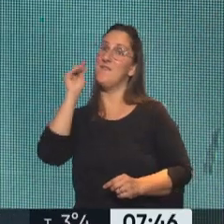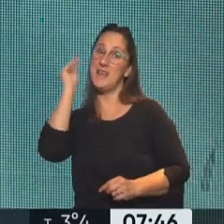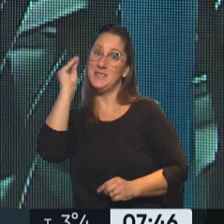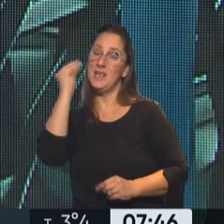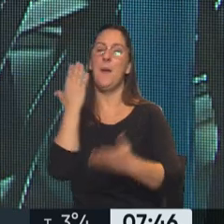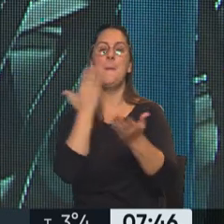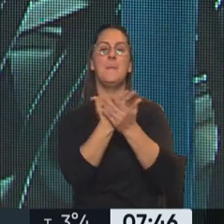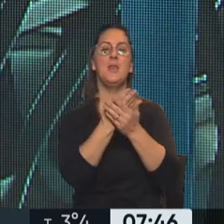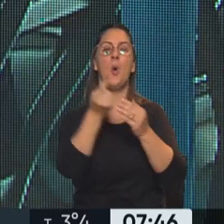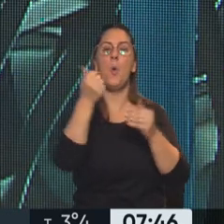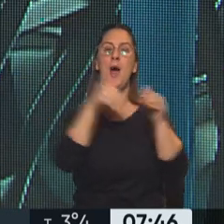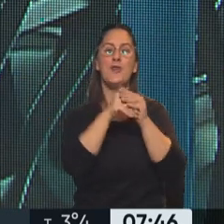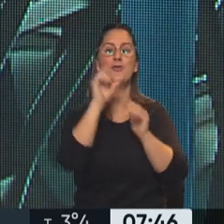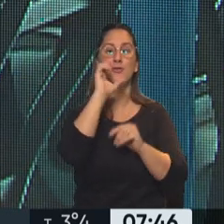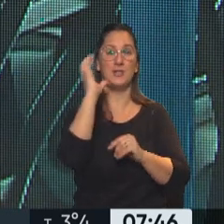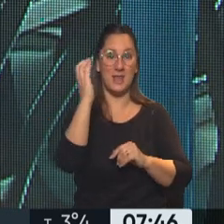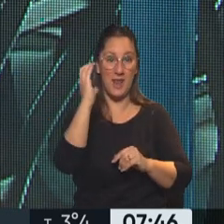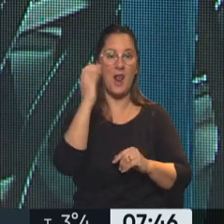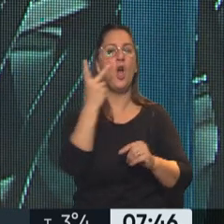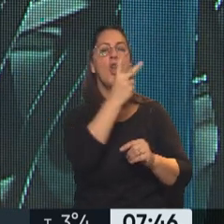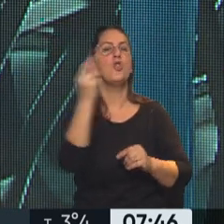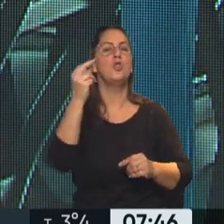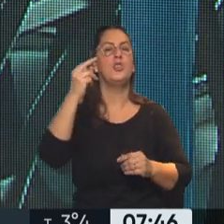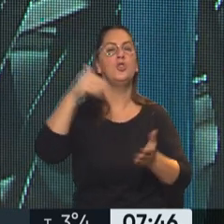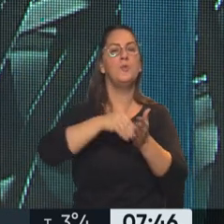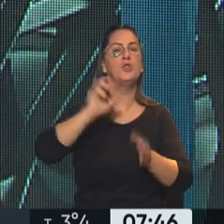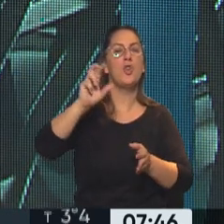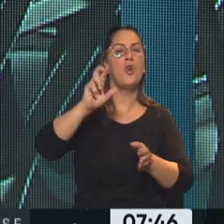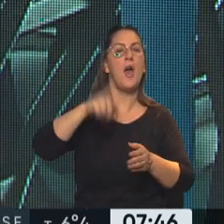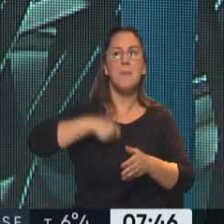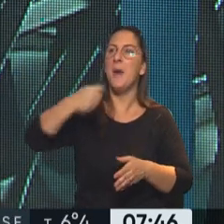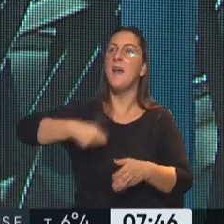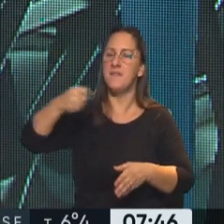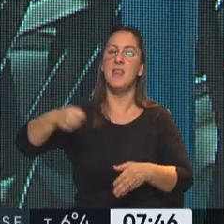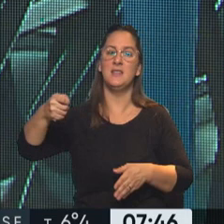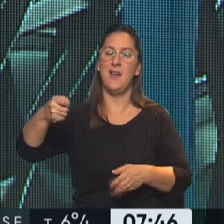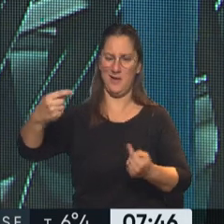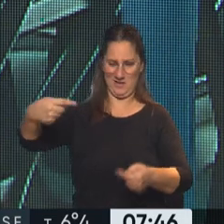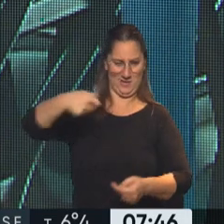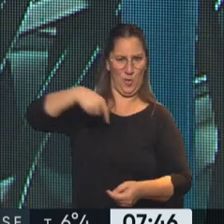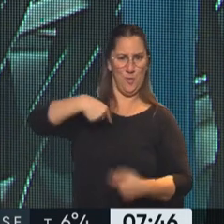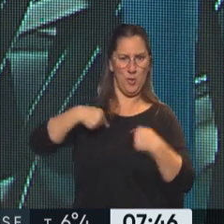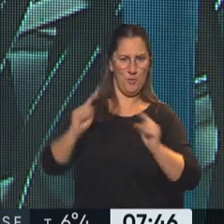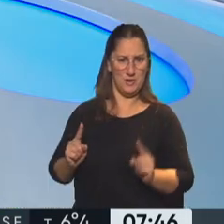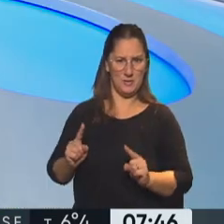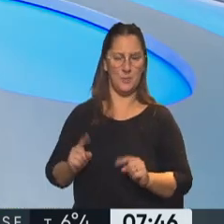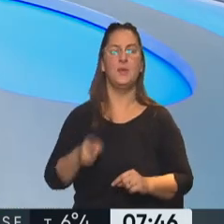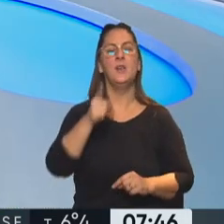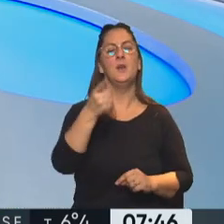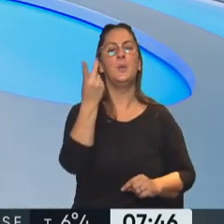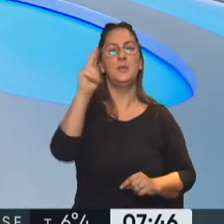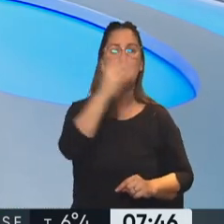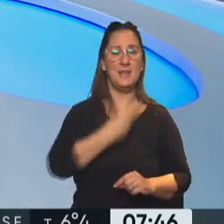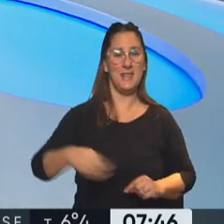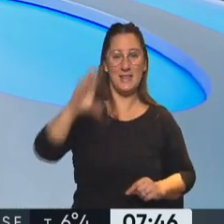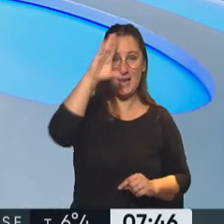al Banco Central 200 millones de dólares para financiar esa compra que se hizo a sí mismo. Néstor, la vicepresidenta Cristina Fernández, el